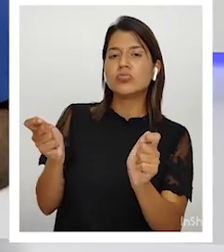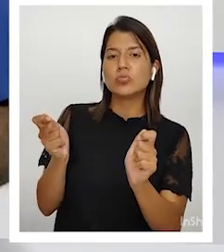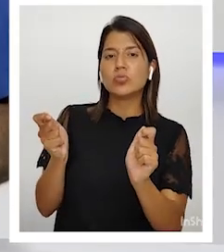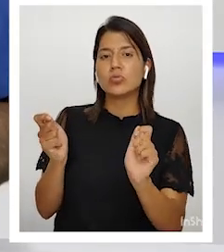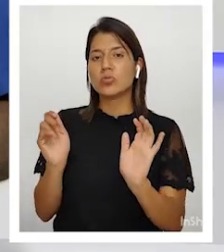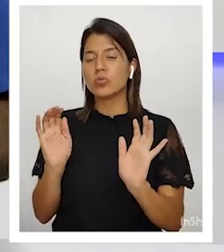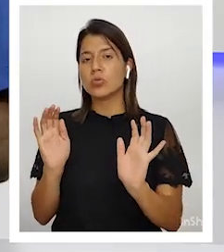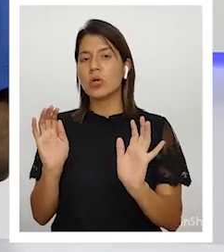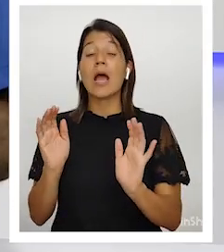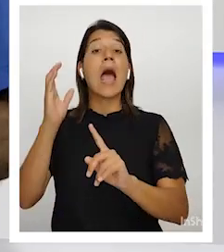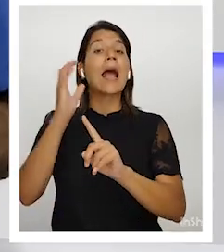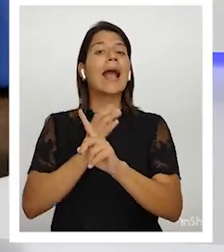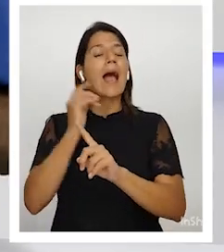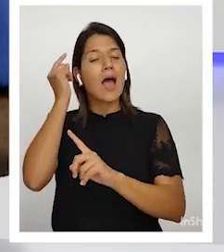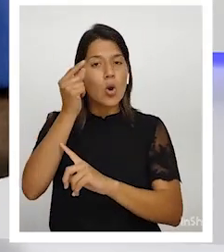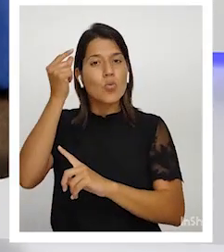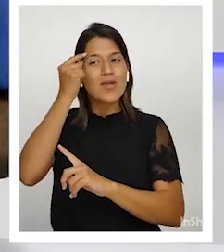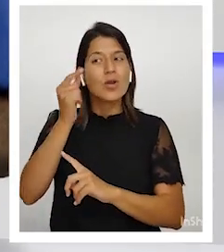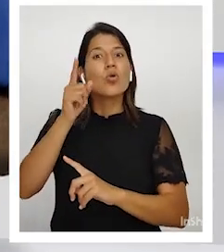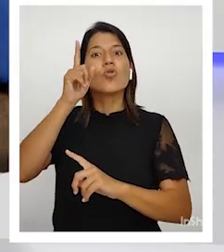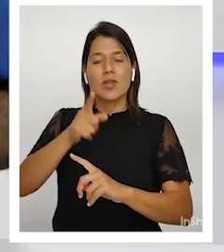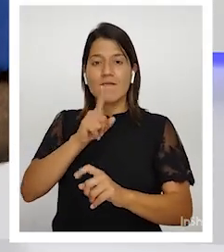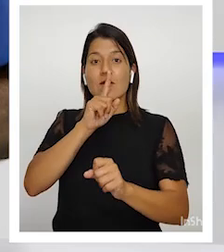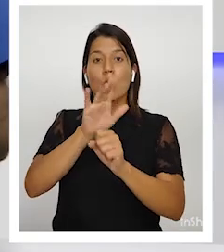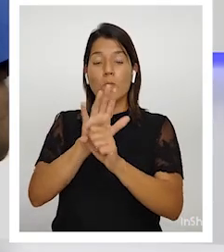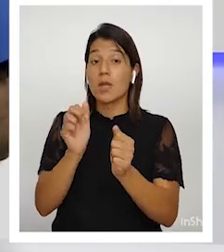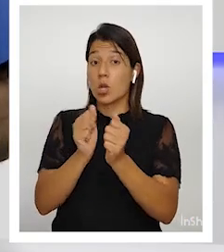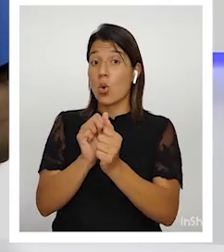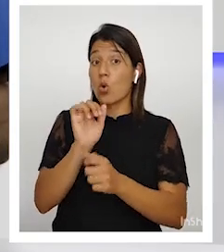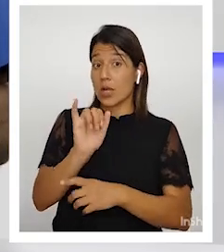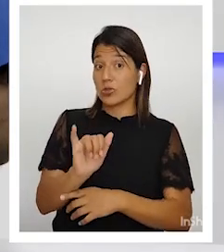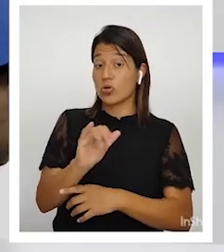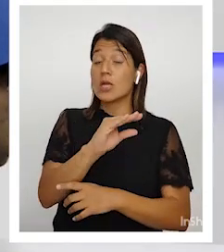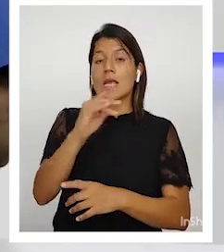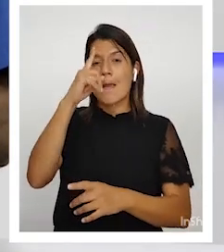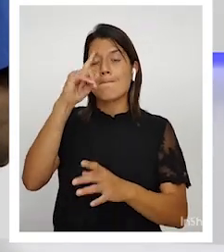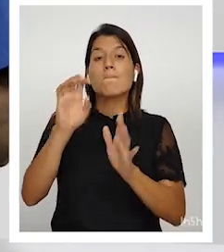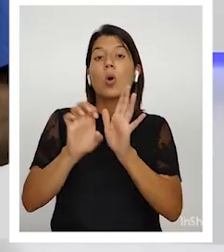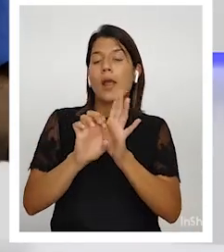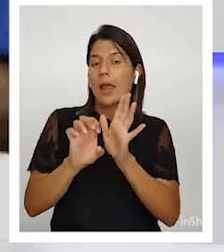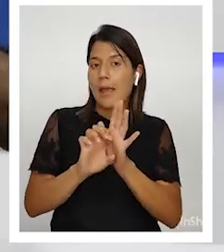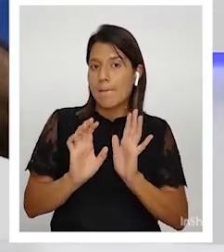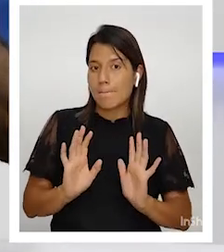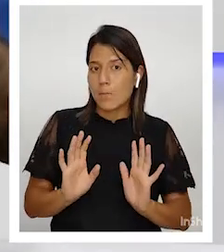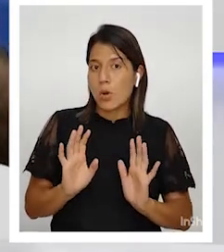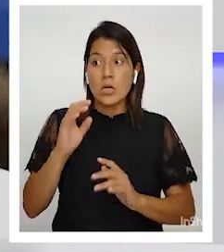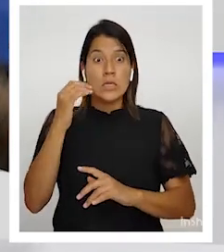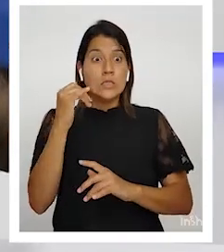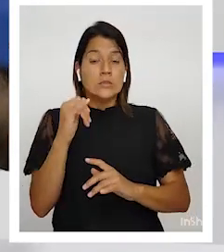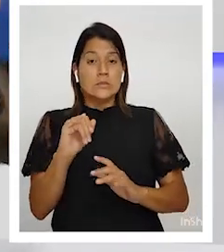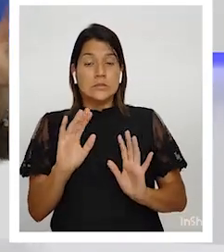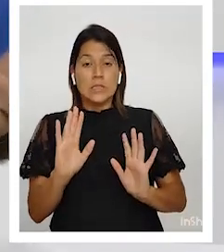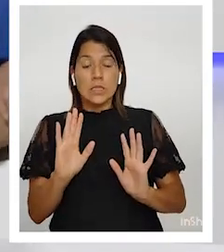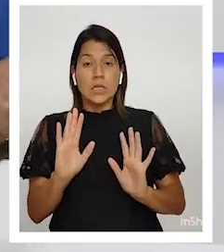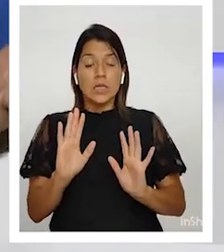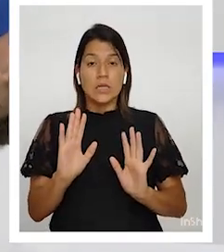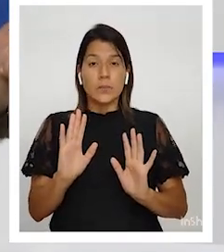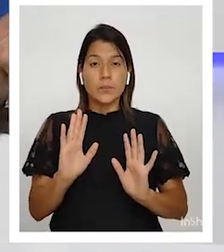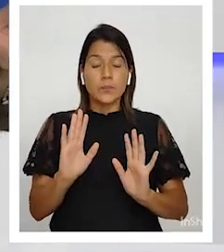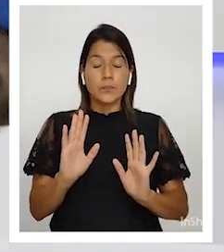Cada gobierno tiene que responder a eso. Y, por ejemplo, responder si está formando a la gente